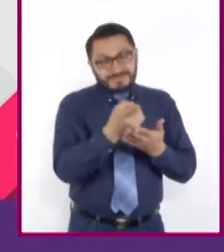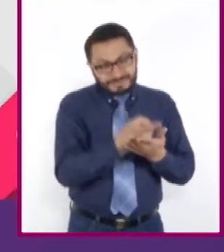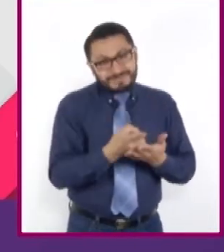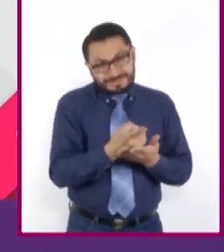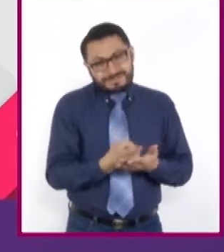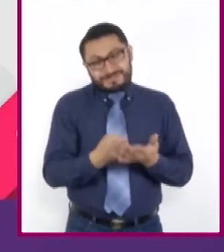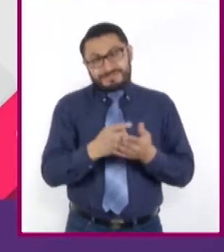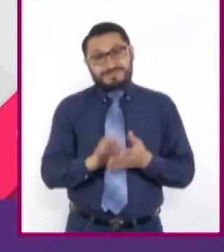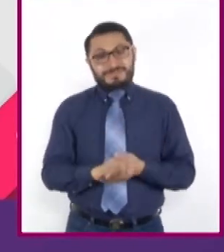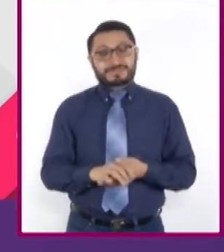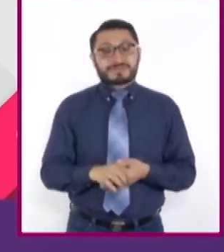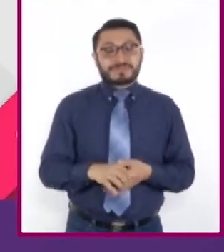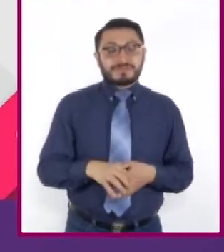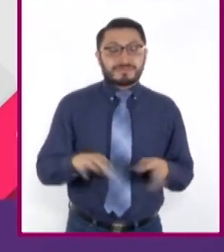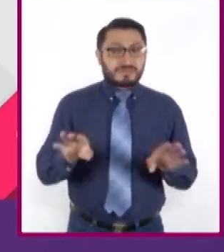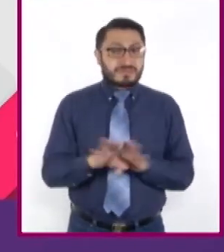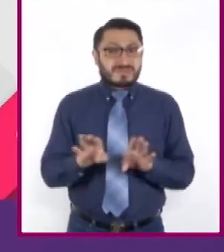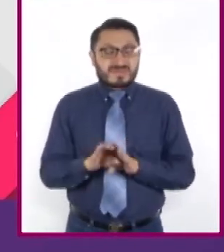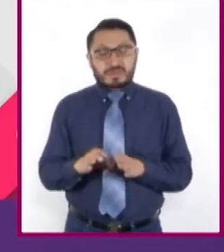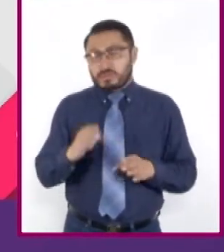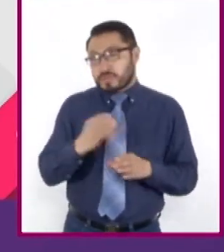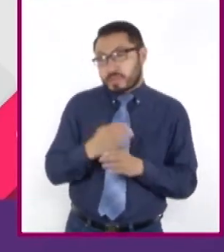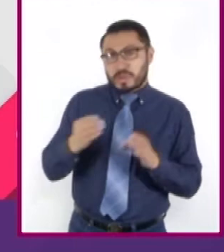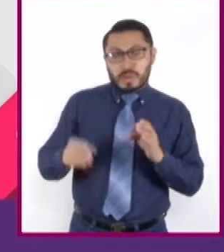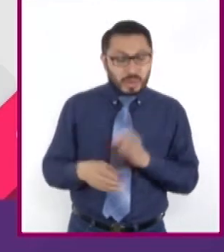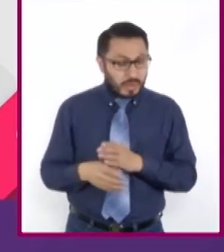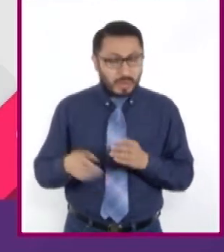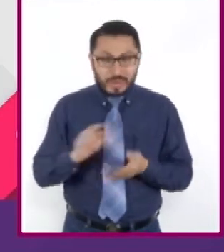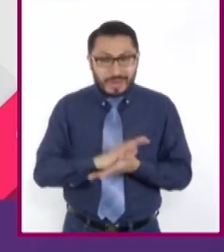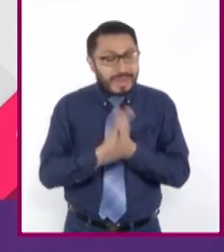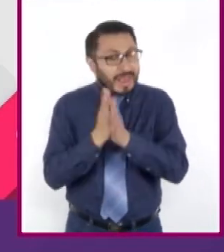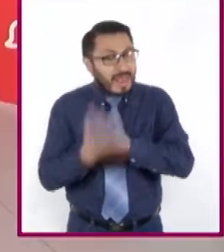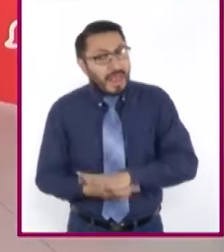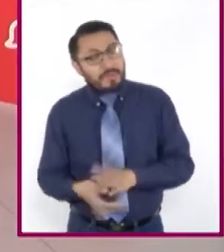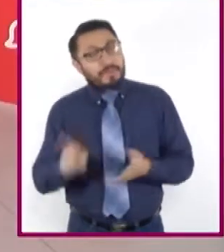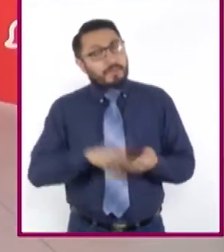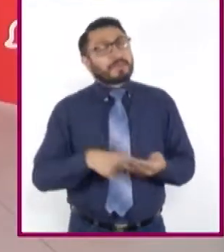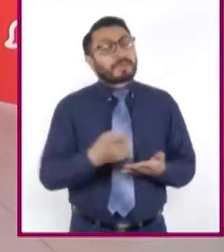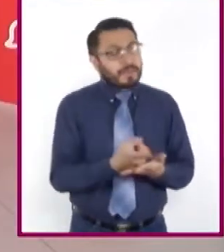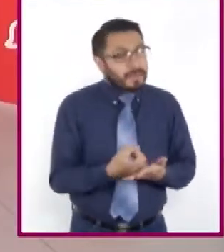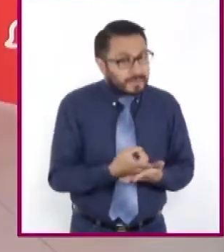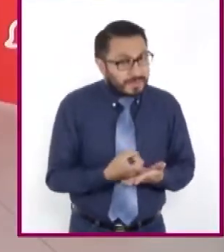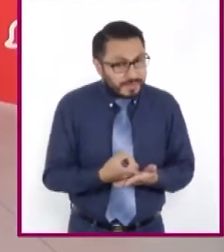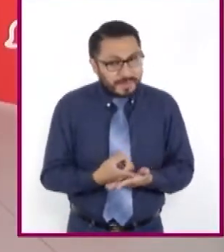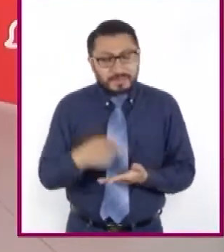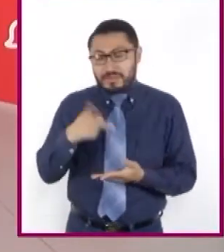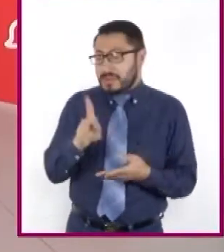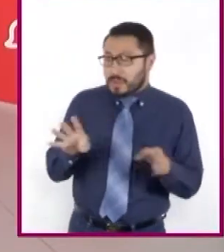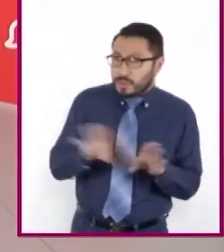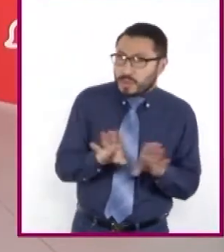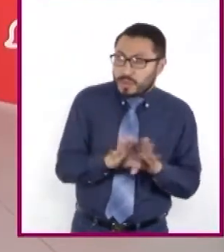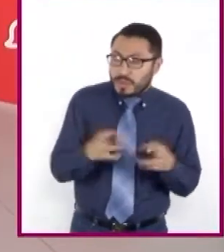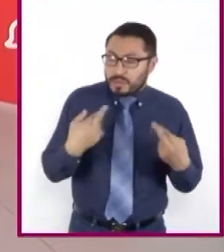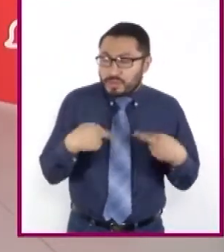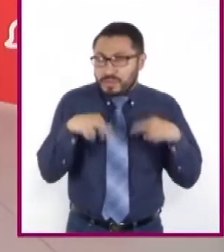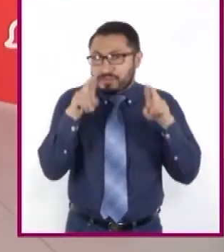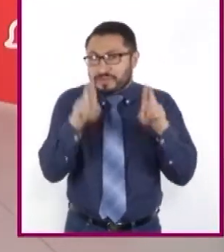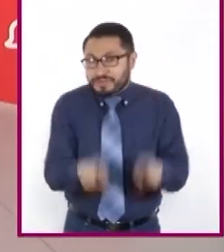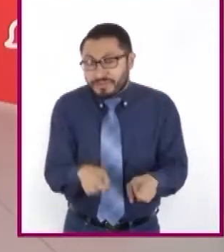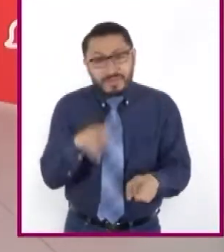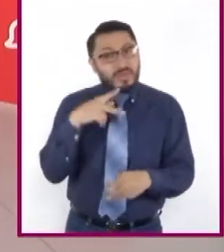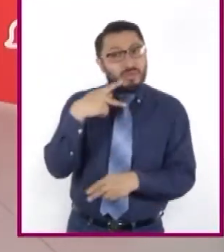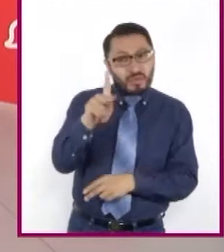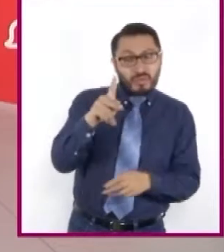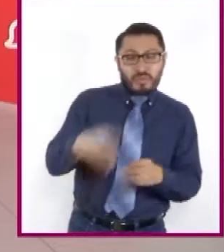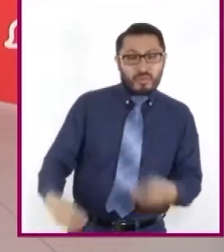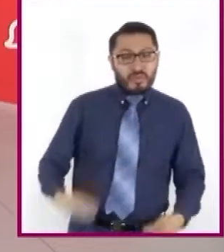irreverente de los objetos y situaciones reales. ¿Cómo realizaría la representación de su realidad en